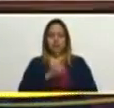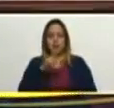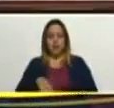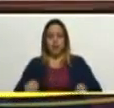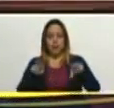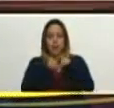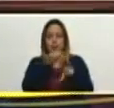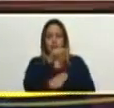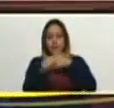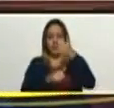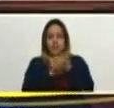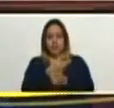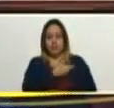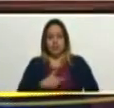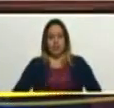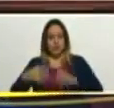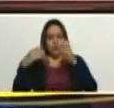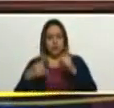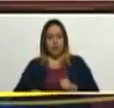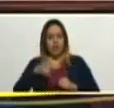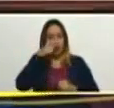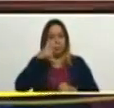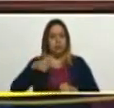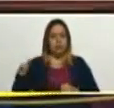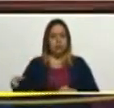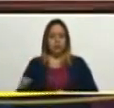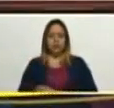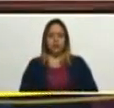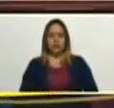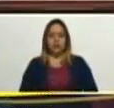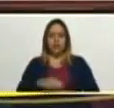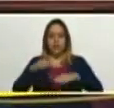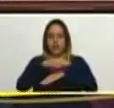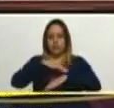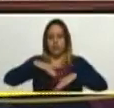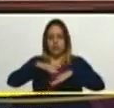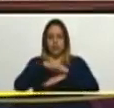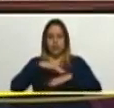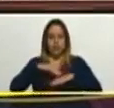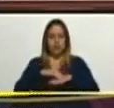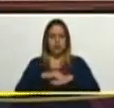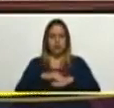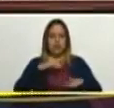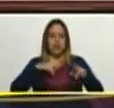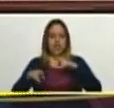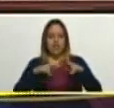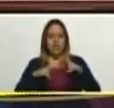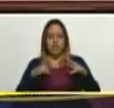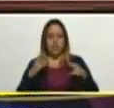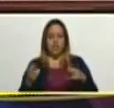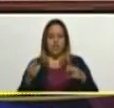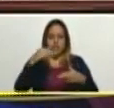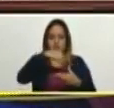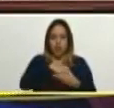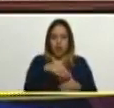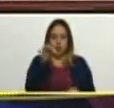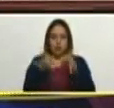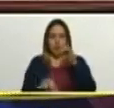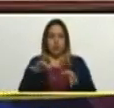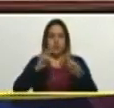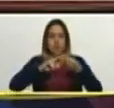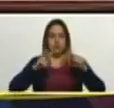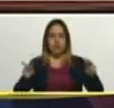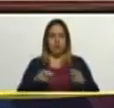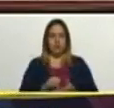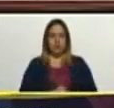vicepresidente sectorial de seguridad ciudadana y ministro del poder popular para las relaciones interiores justicia y